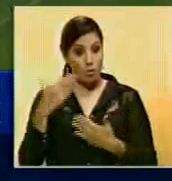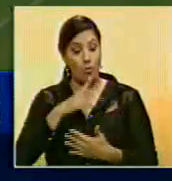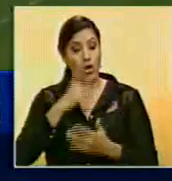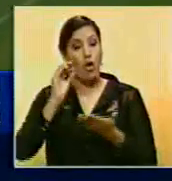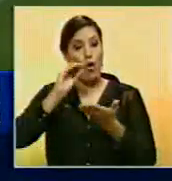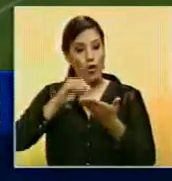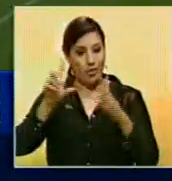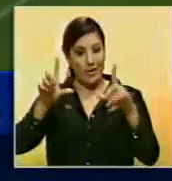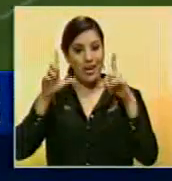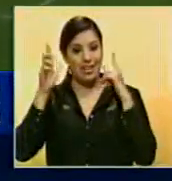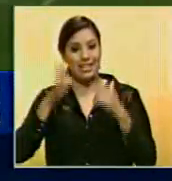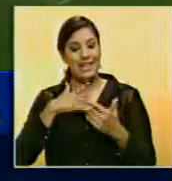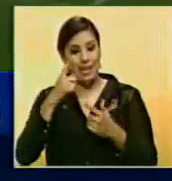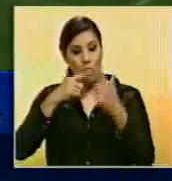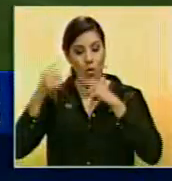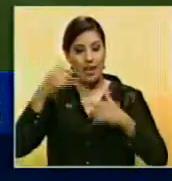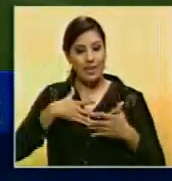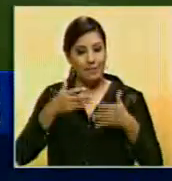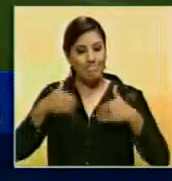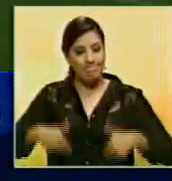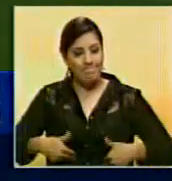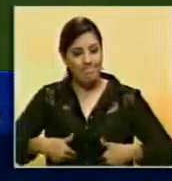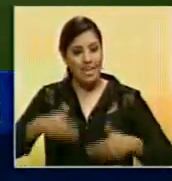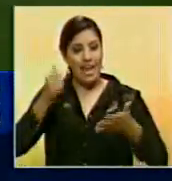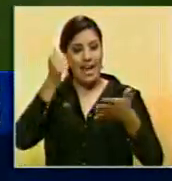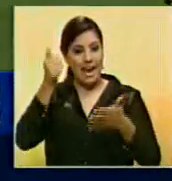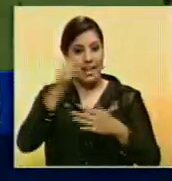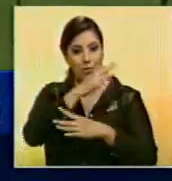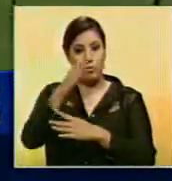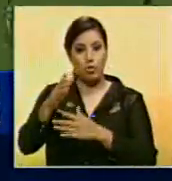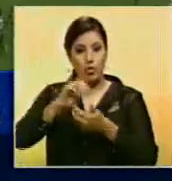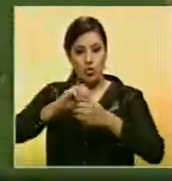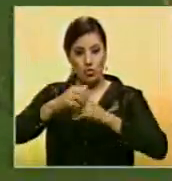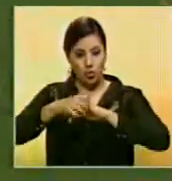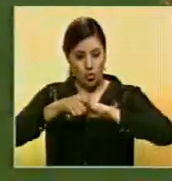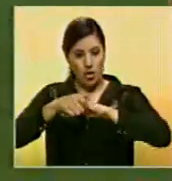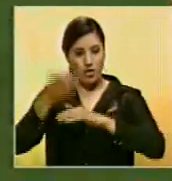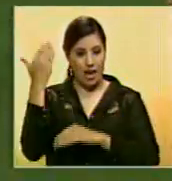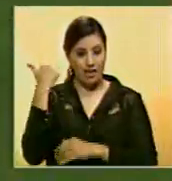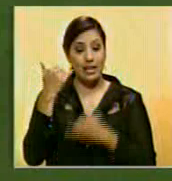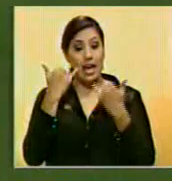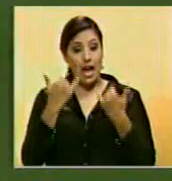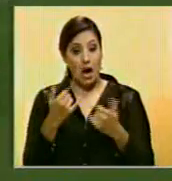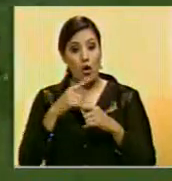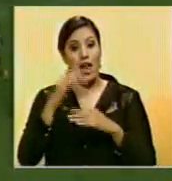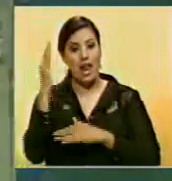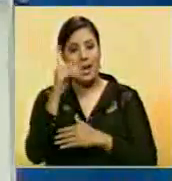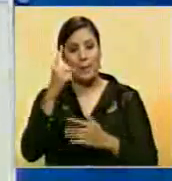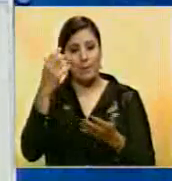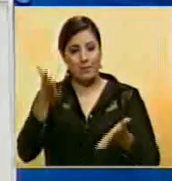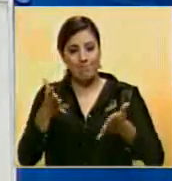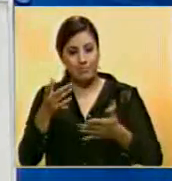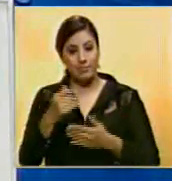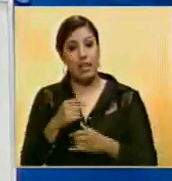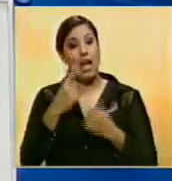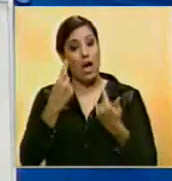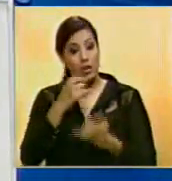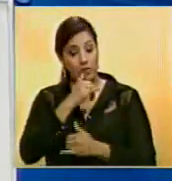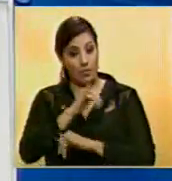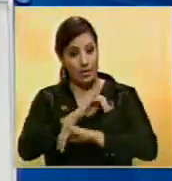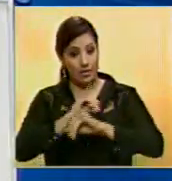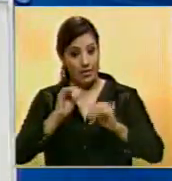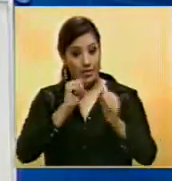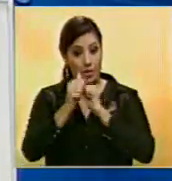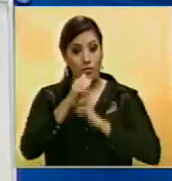buscará reeditar el título que logró el año pasado cuando vencieron a Trujillanos. Por su parte, Lara va por su primera corona. Bien, hasta aquí la información